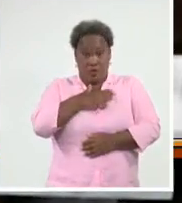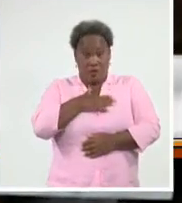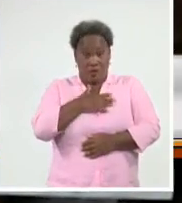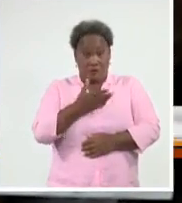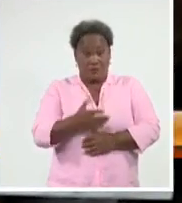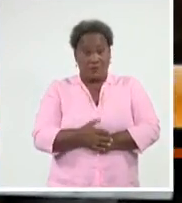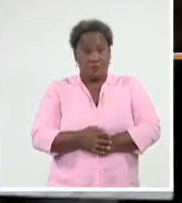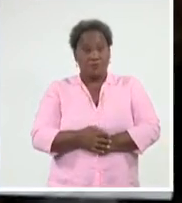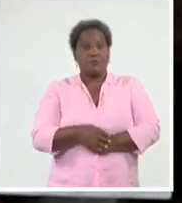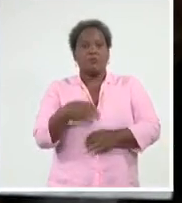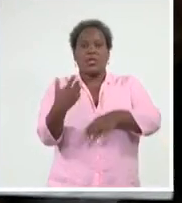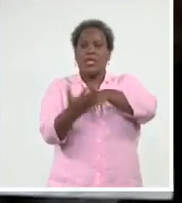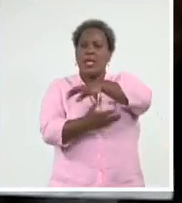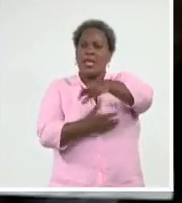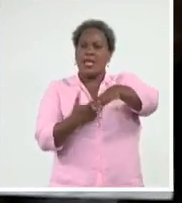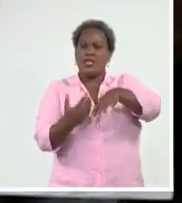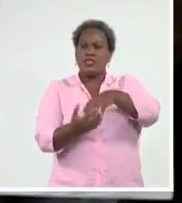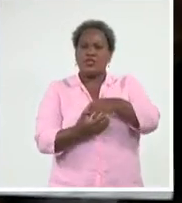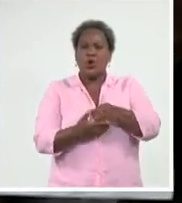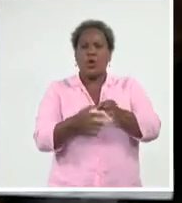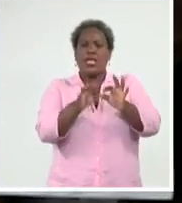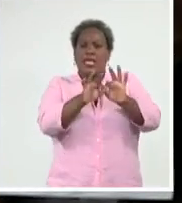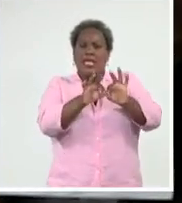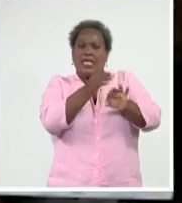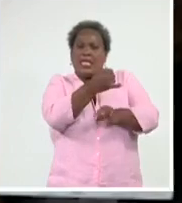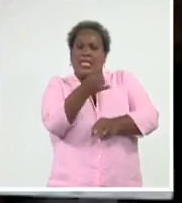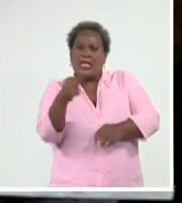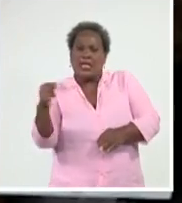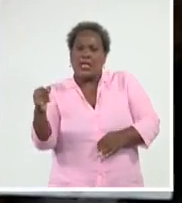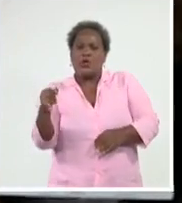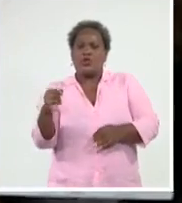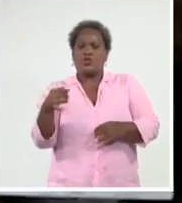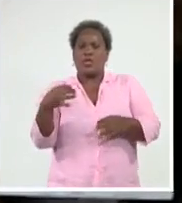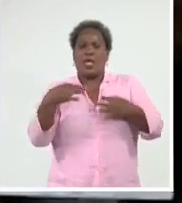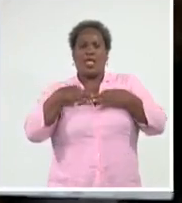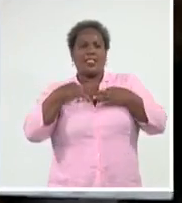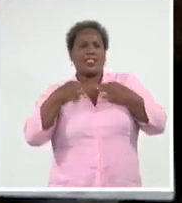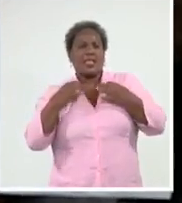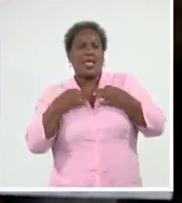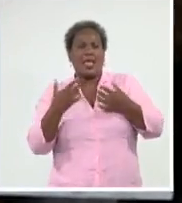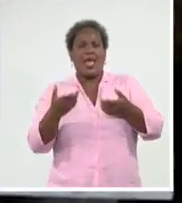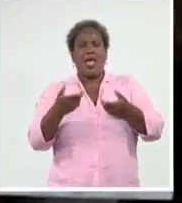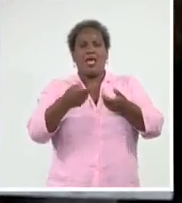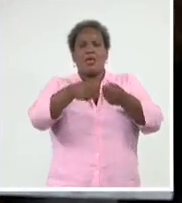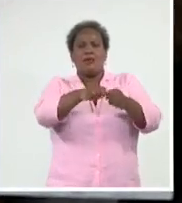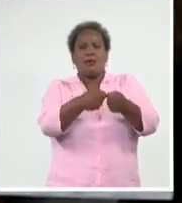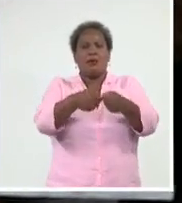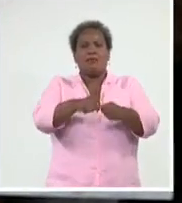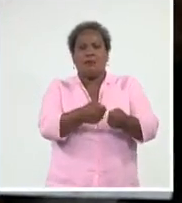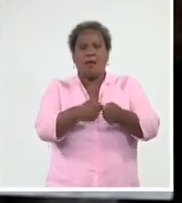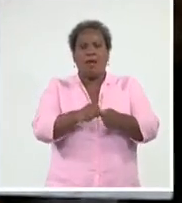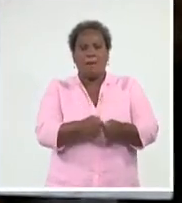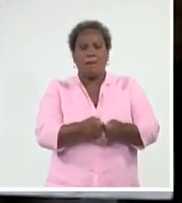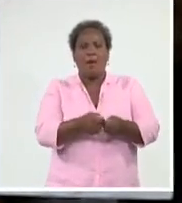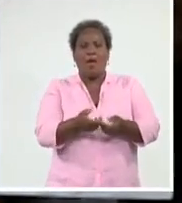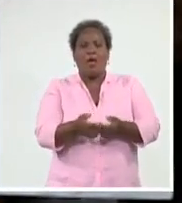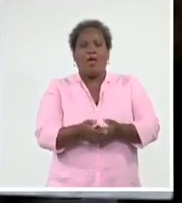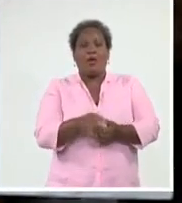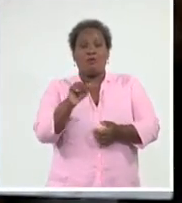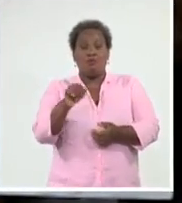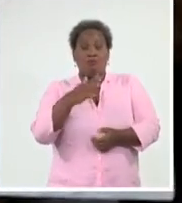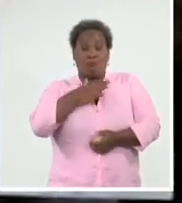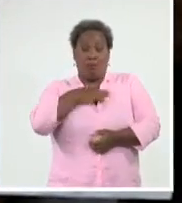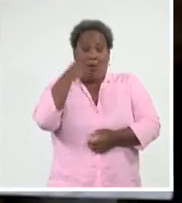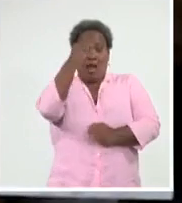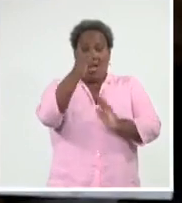fusionan los hilos, los tejidos, las técnicas del deshilado a mano tan típica de la identidad cultural